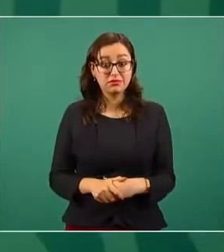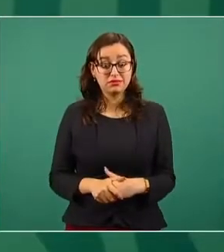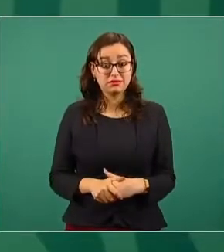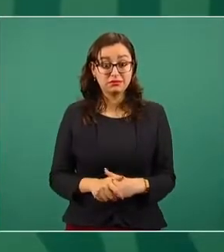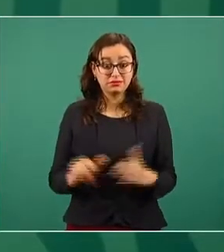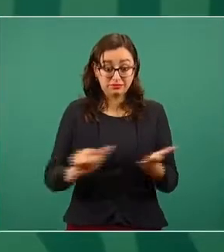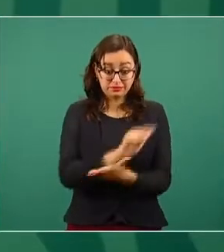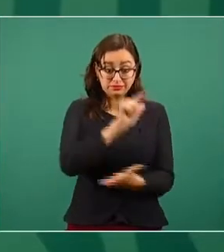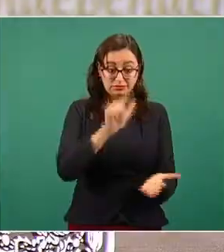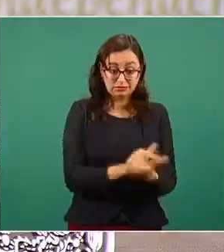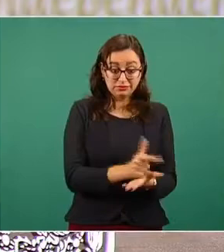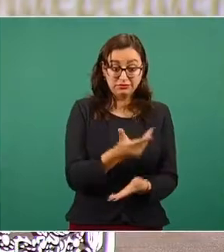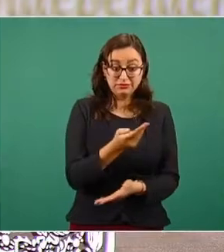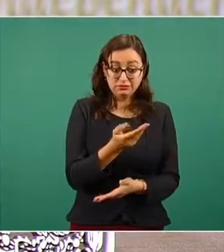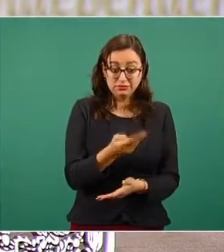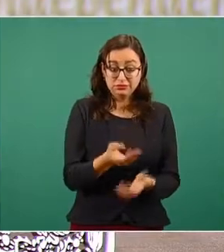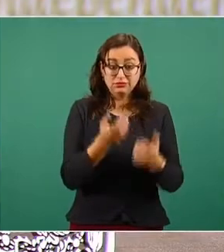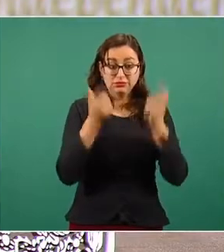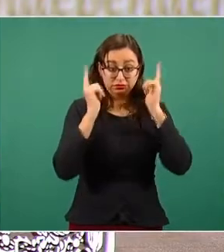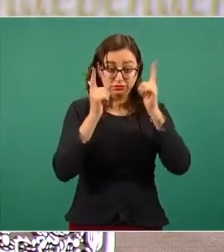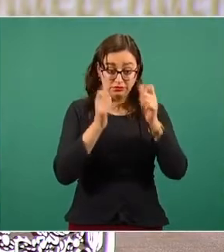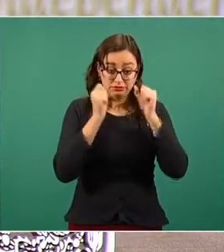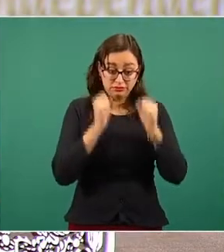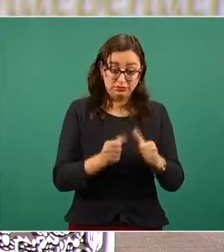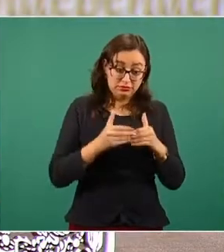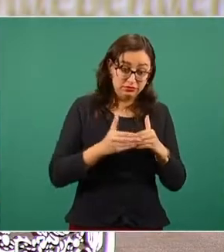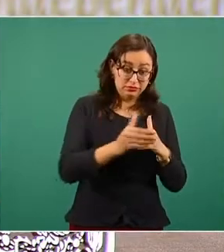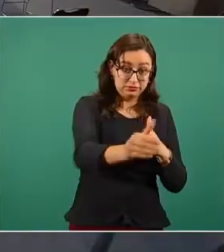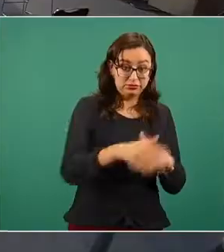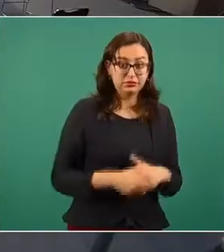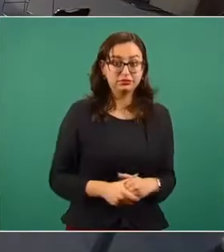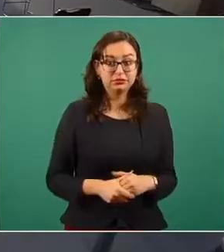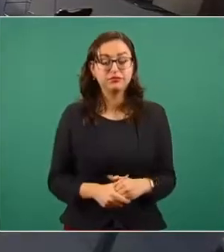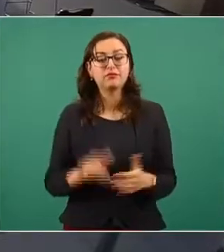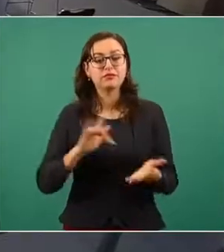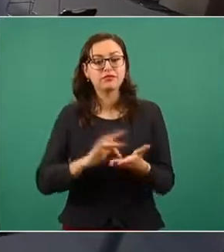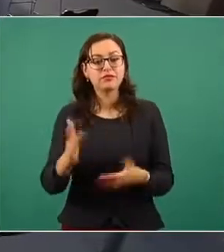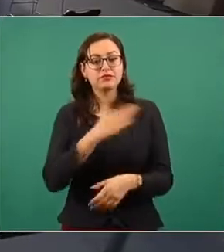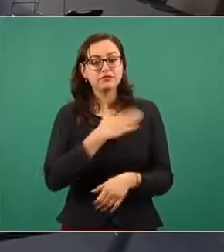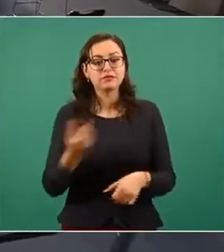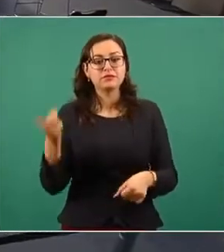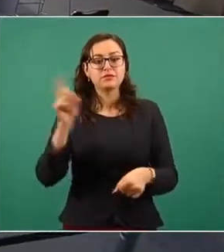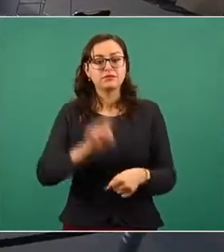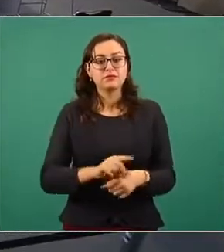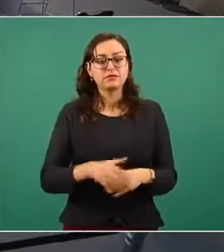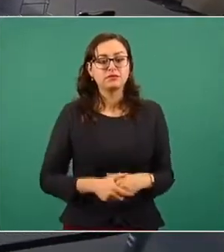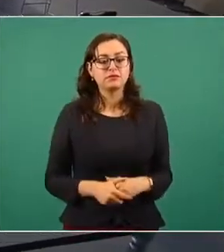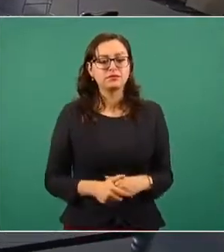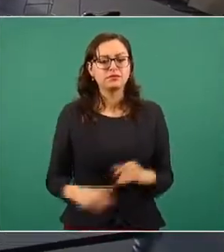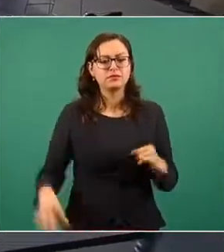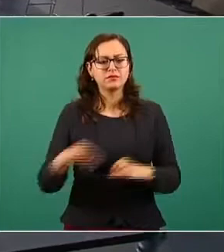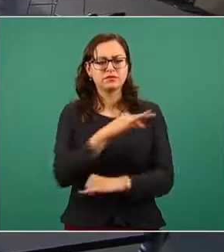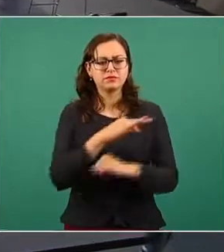de cannabis saldrá en los próximos meses. Gracias, buenos días. Gracias a ti. Y ya, la última